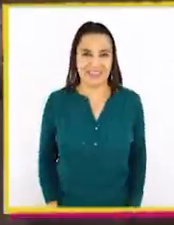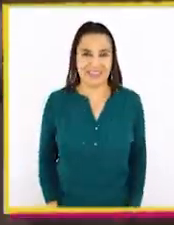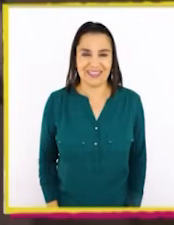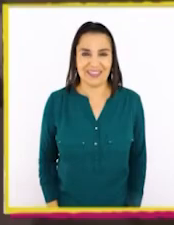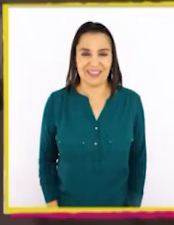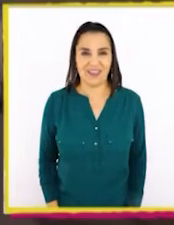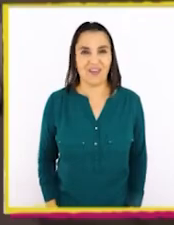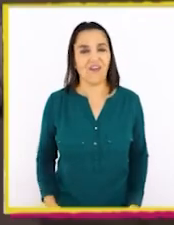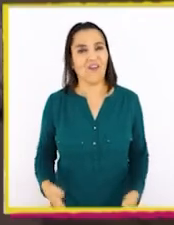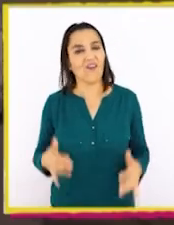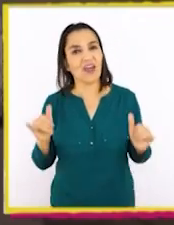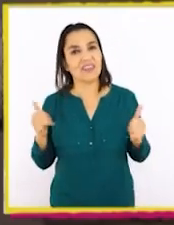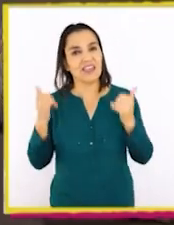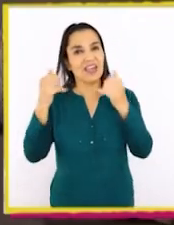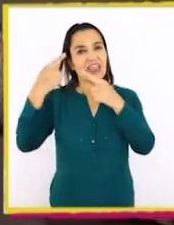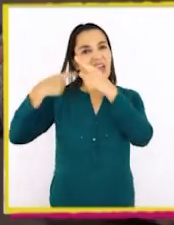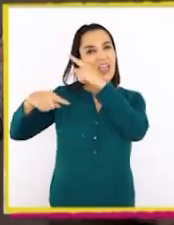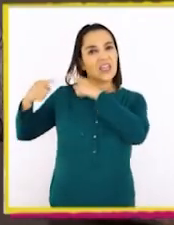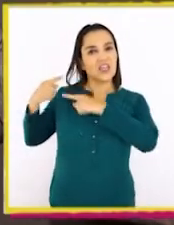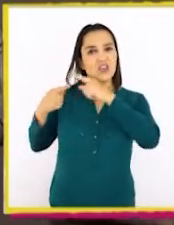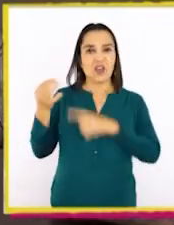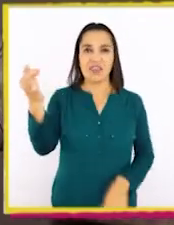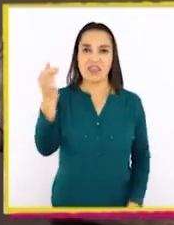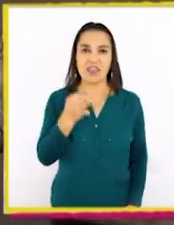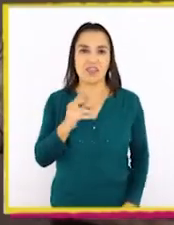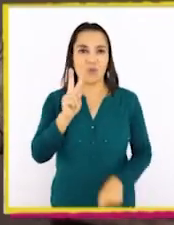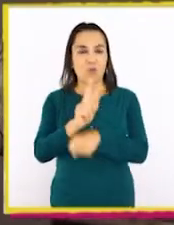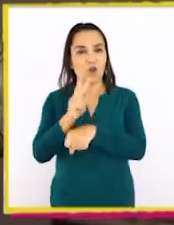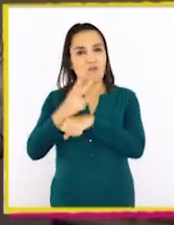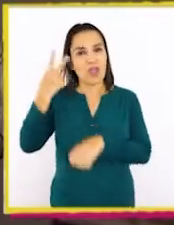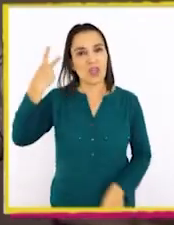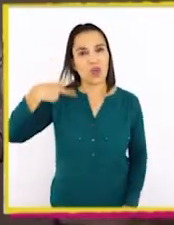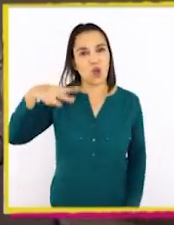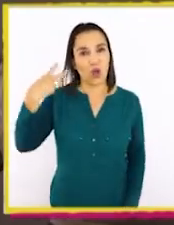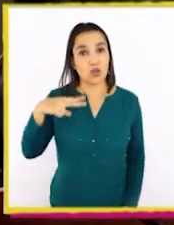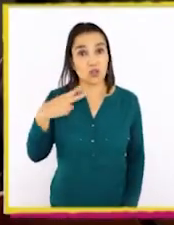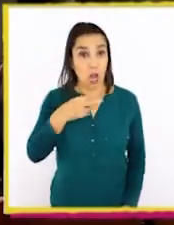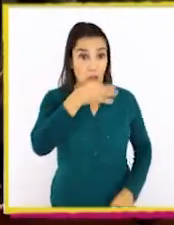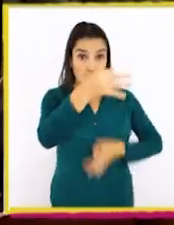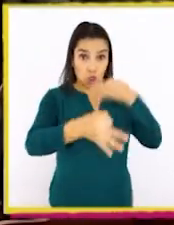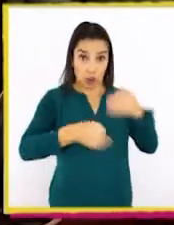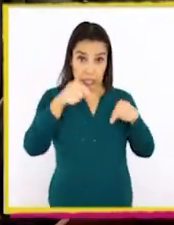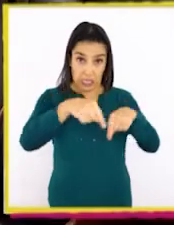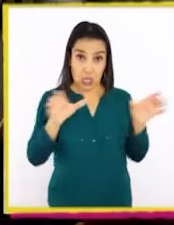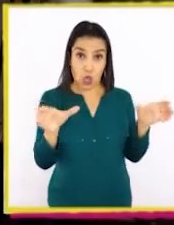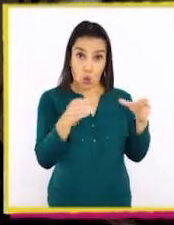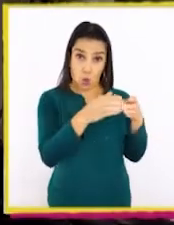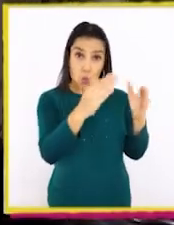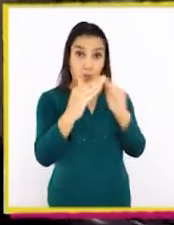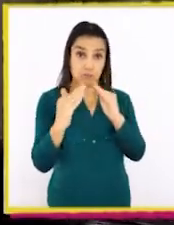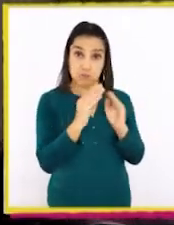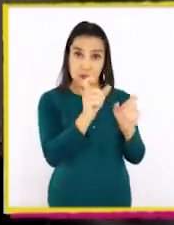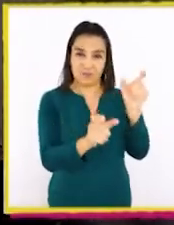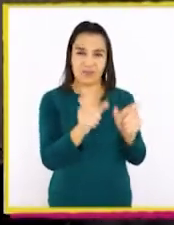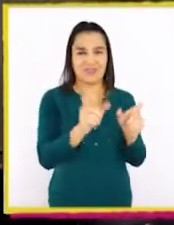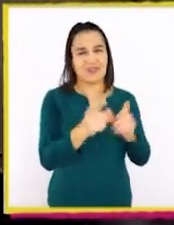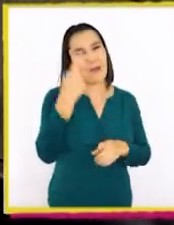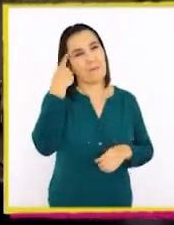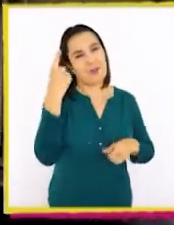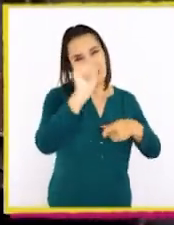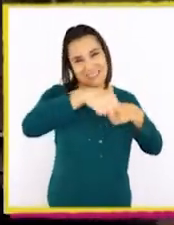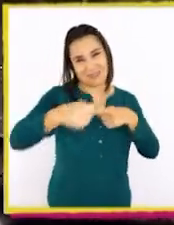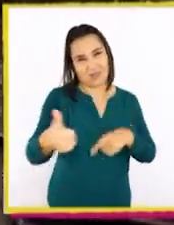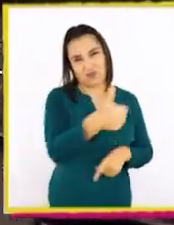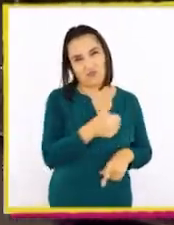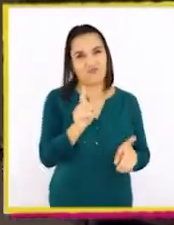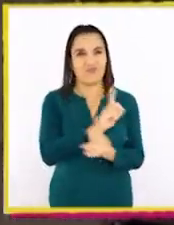¡Qué entretenida historia nos contaste, profe Consuelo! La conté aquí en la junta de vecinos, pero aún no convenzo a